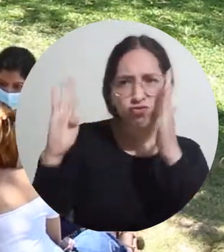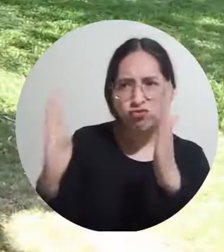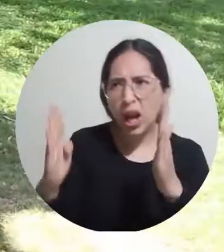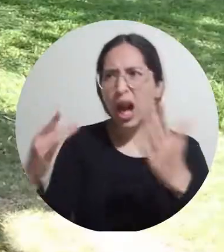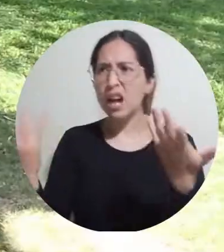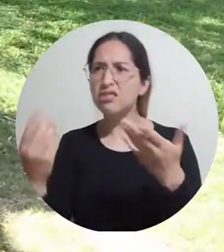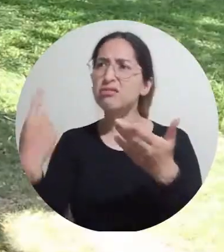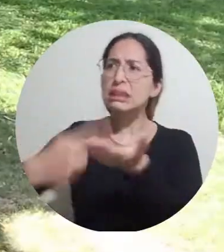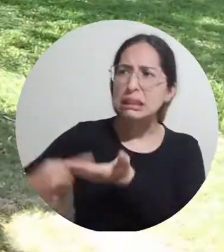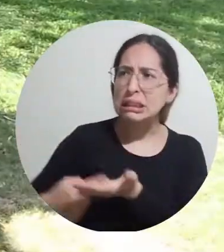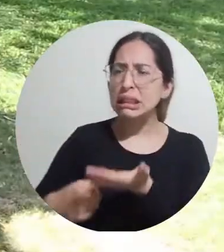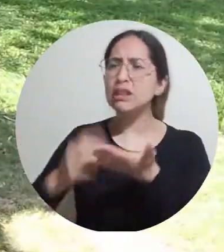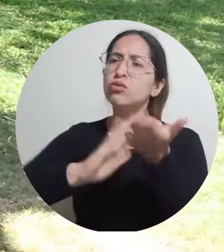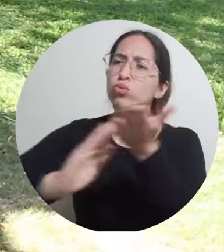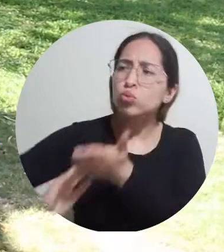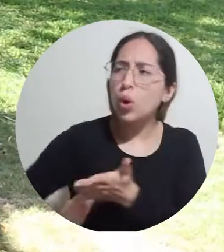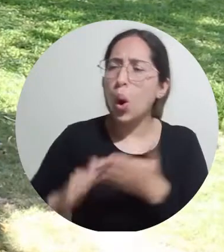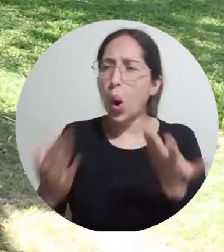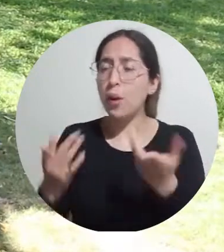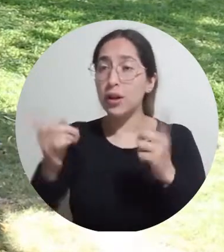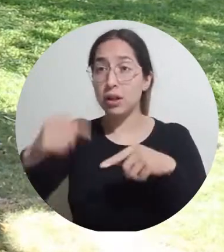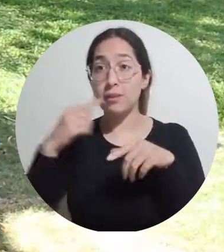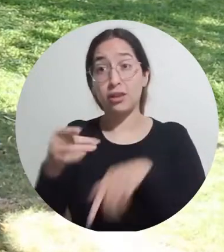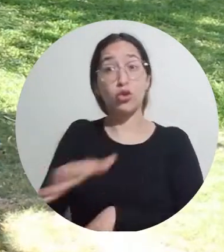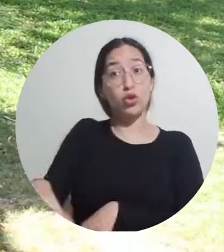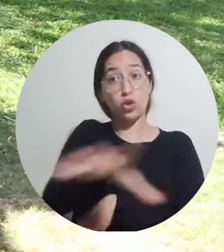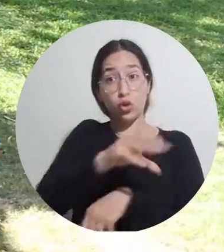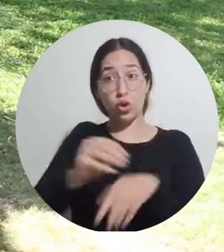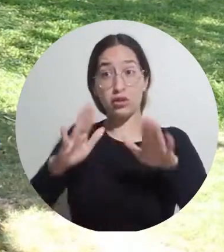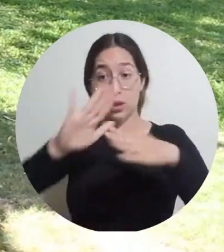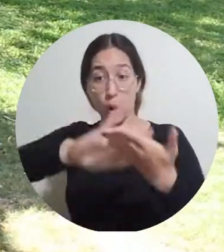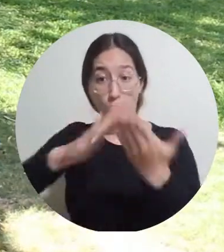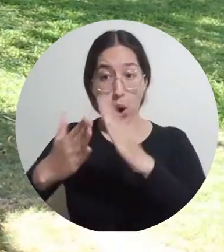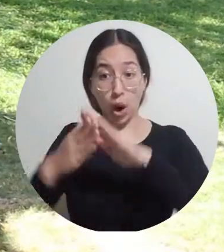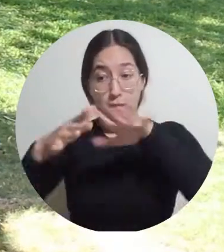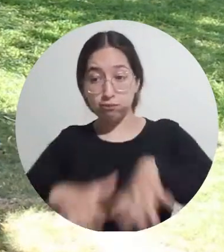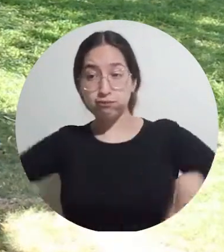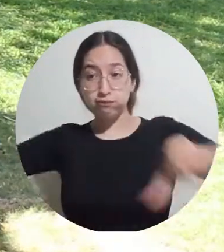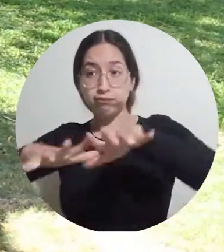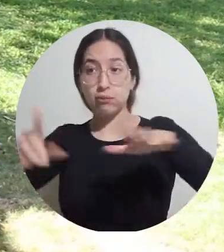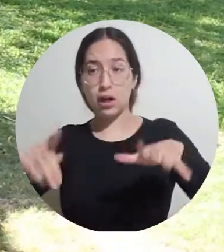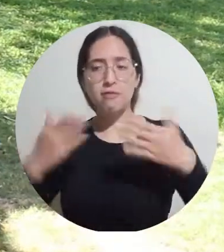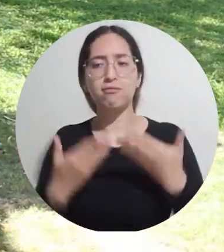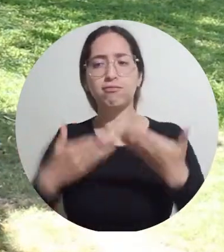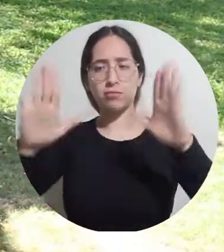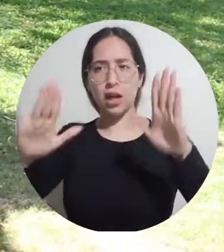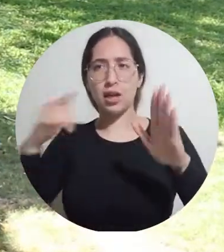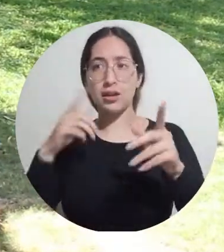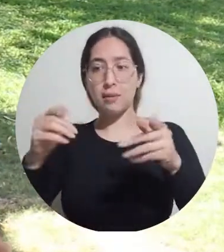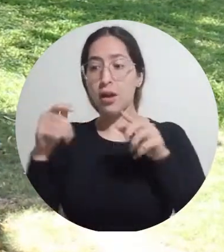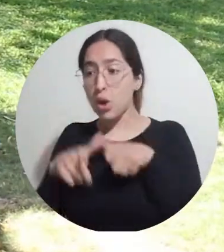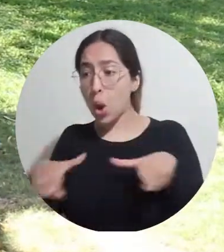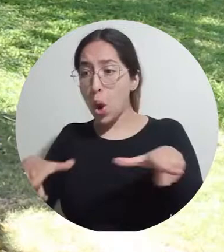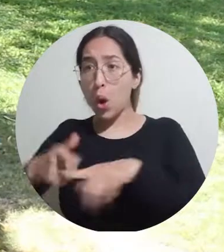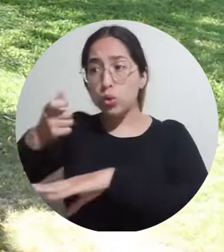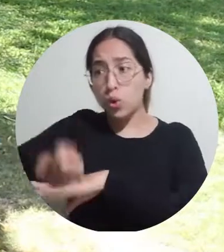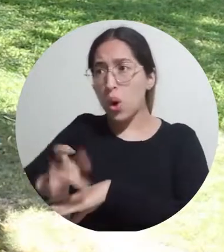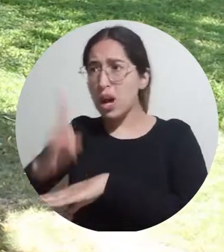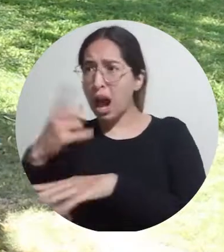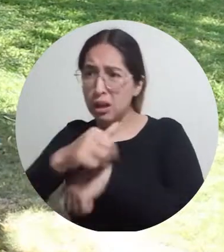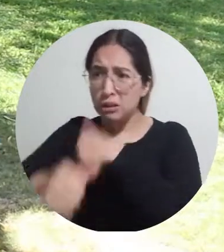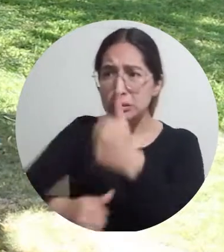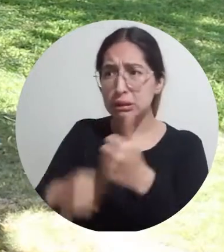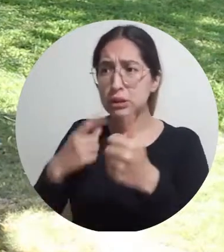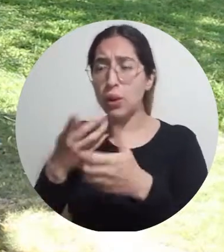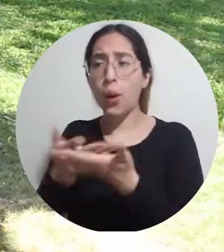abordar. La intención es también poner a disposición de la comunidad espacios abiertos, sacando del consultorio a los profesionales